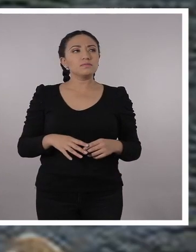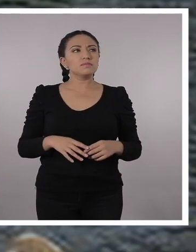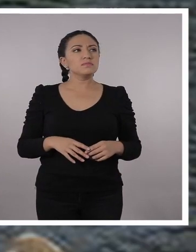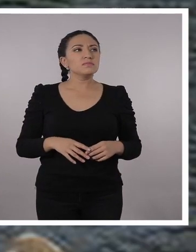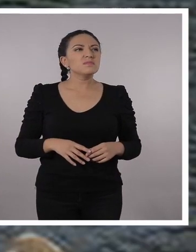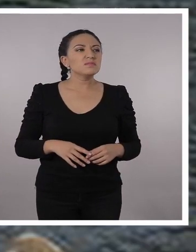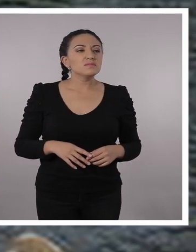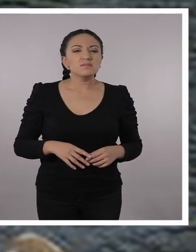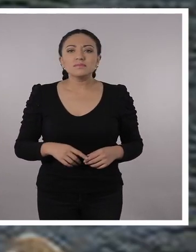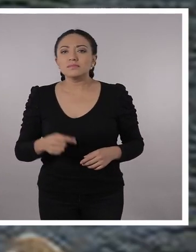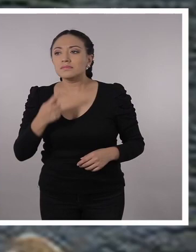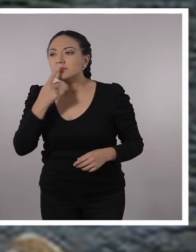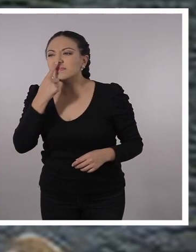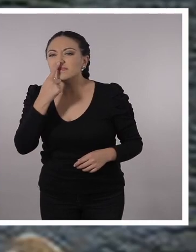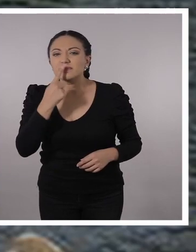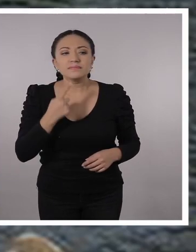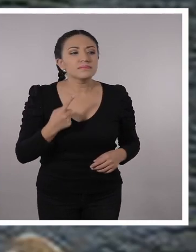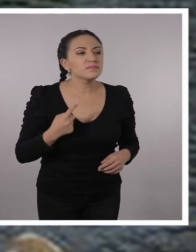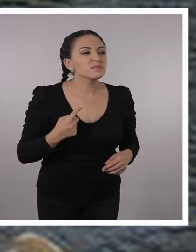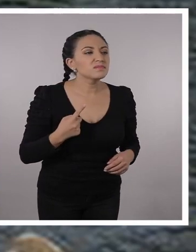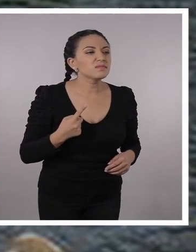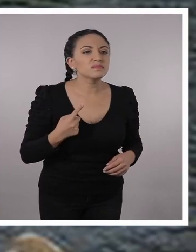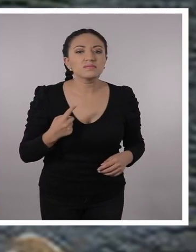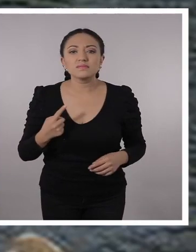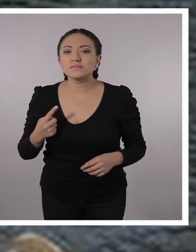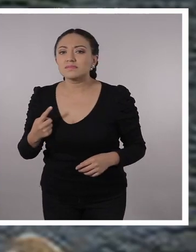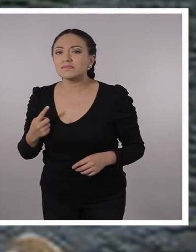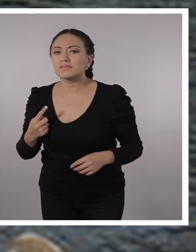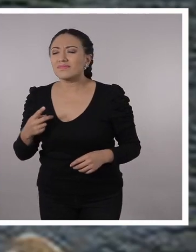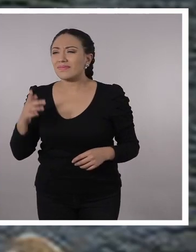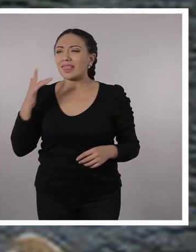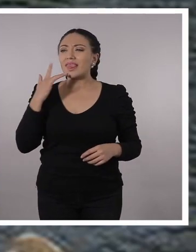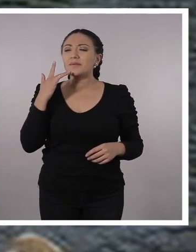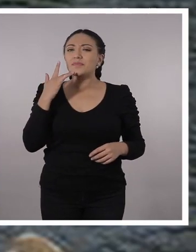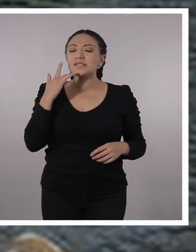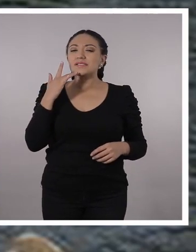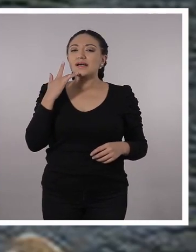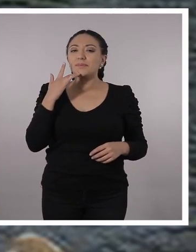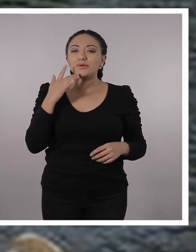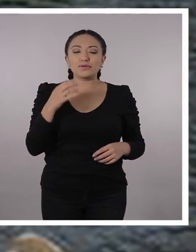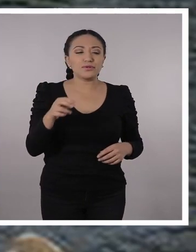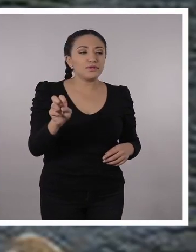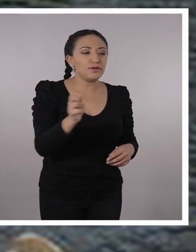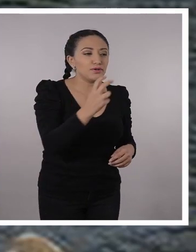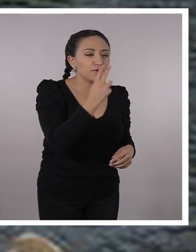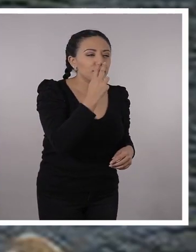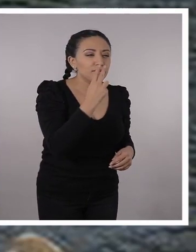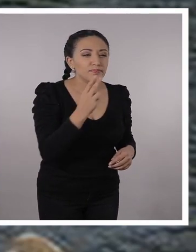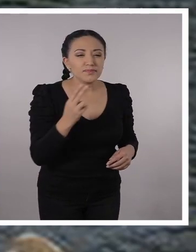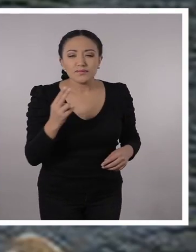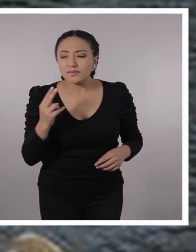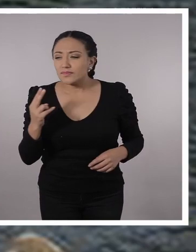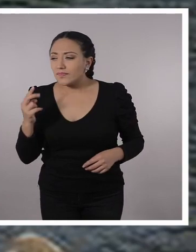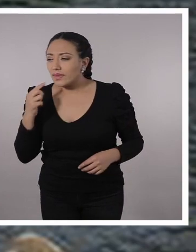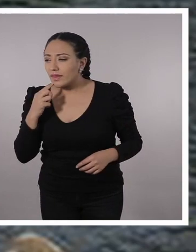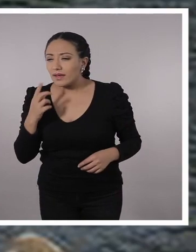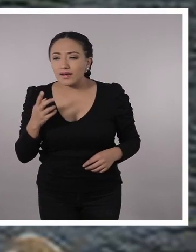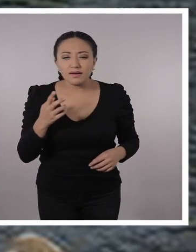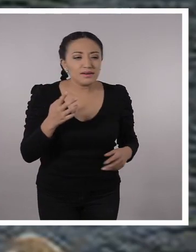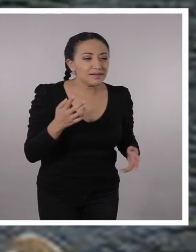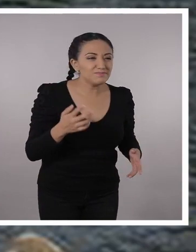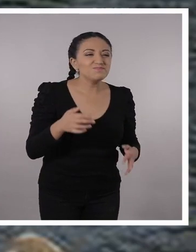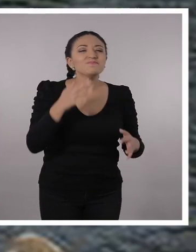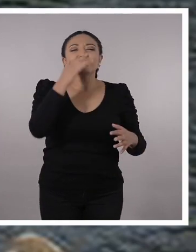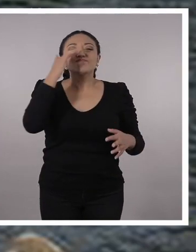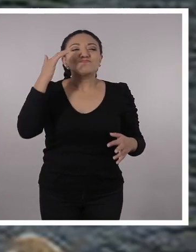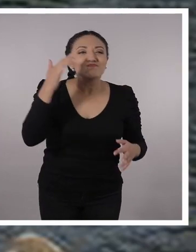huele. Parece que sí, es un sabor bastante delicioso. Profe, usted sí sabe lo que a mí me gusta. A mí me huele que es un